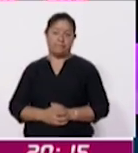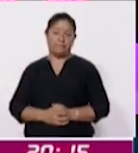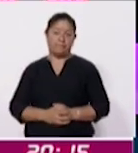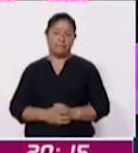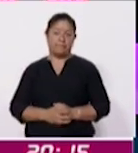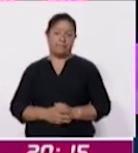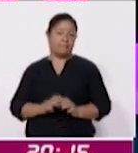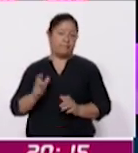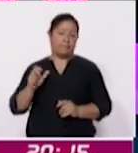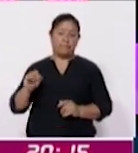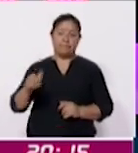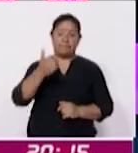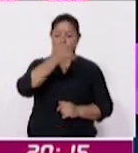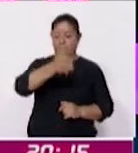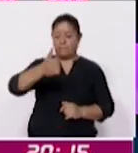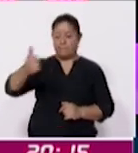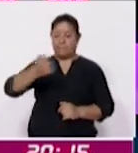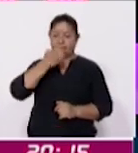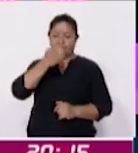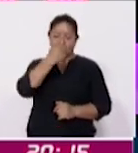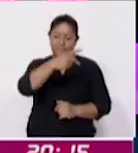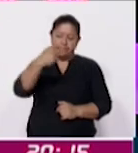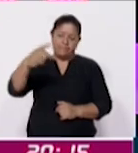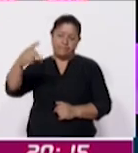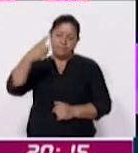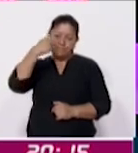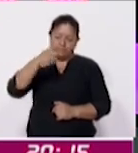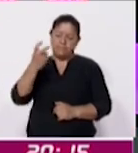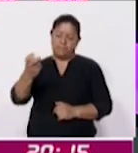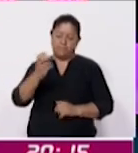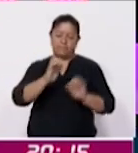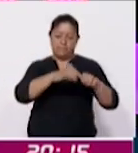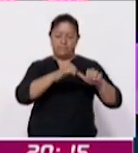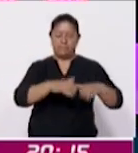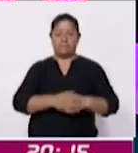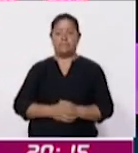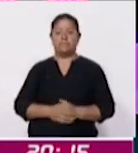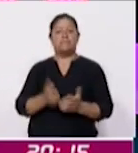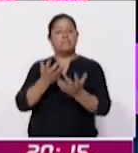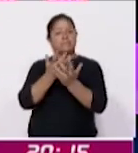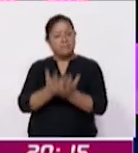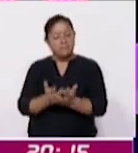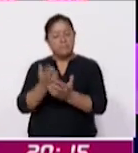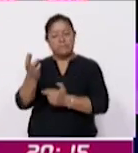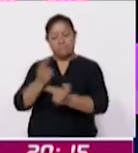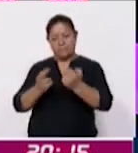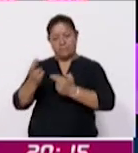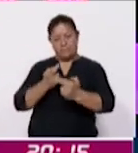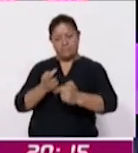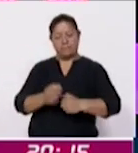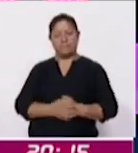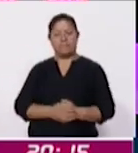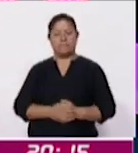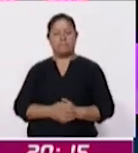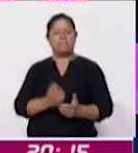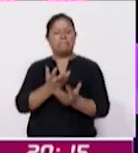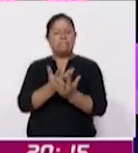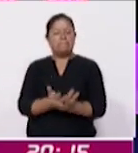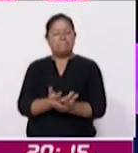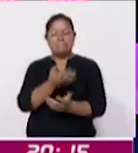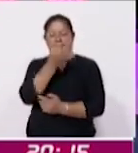dinámica que cada escuela programó para todos estos trámites. Vamos a hacer una pausa, regresamos enseguida. Es breve.